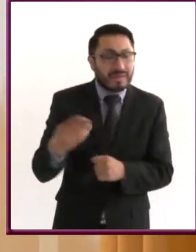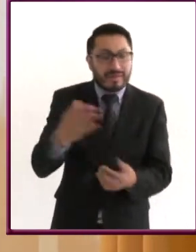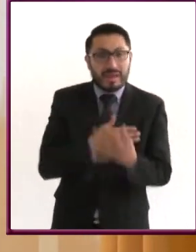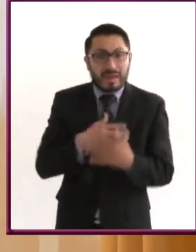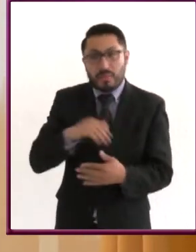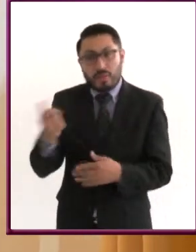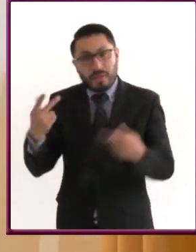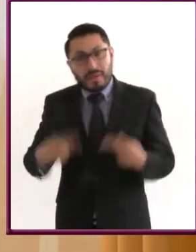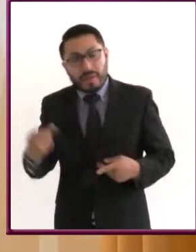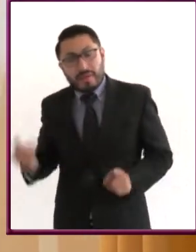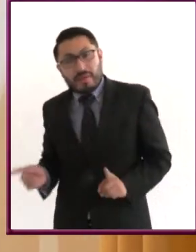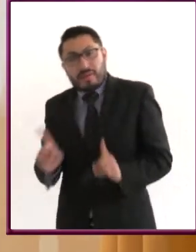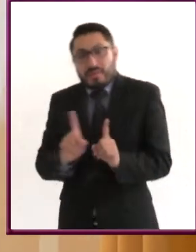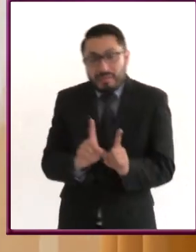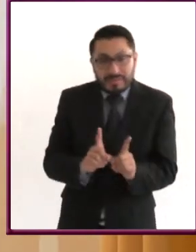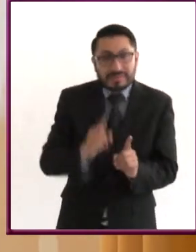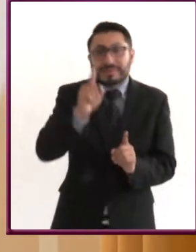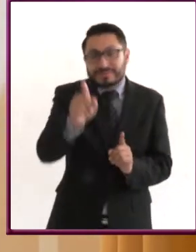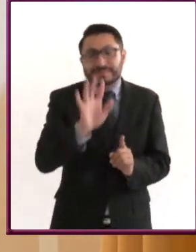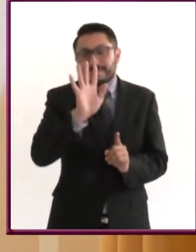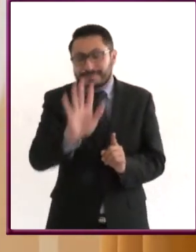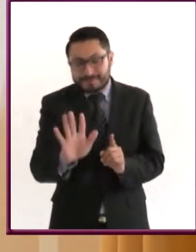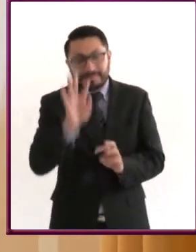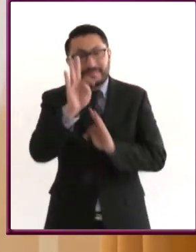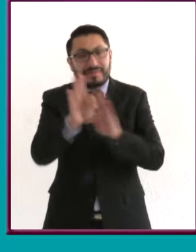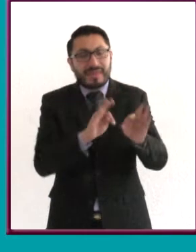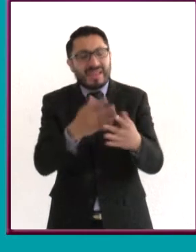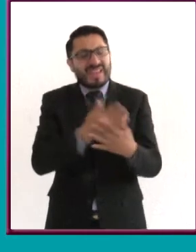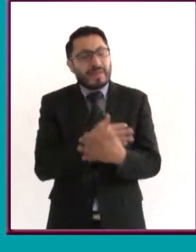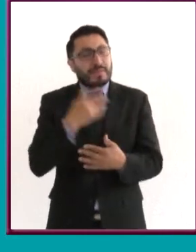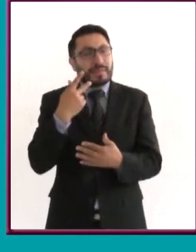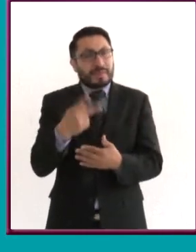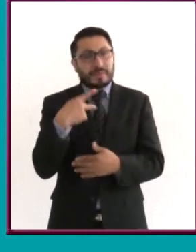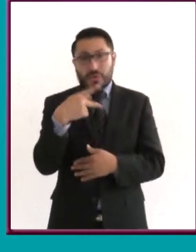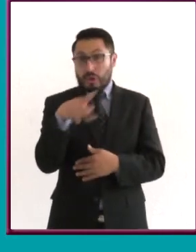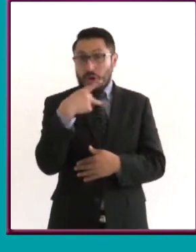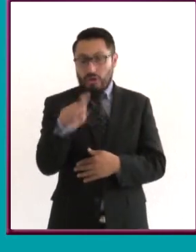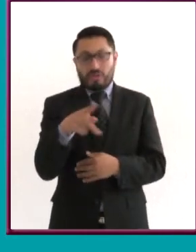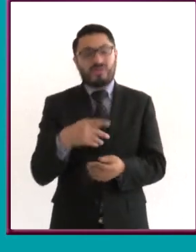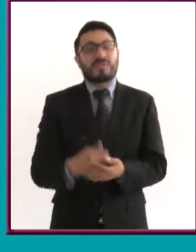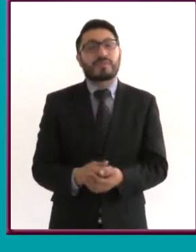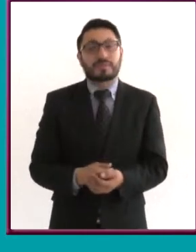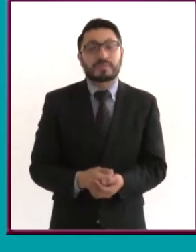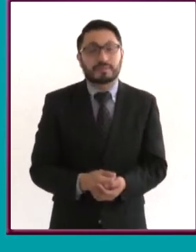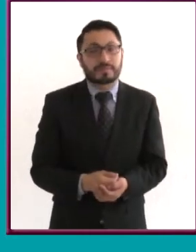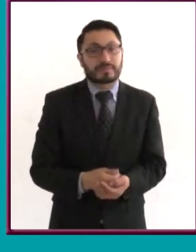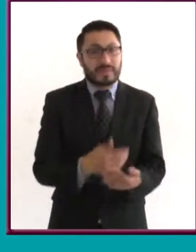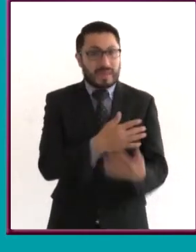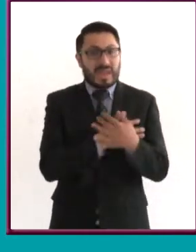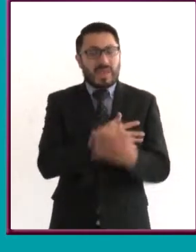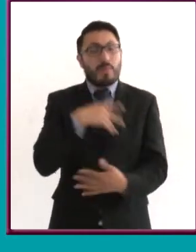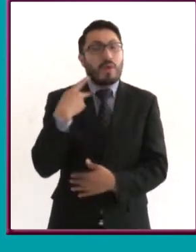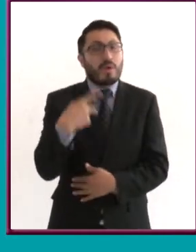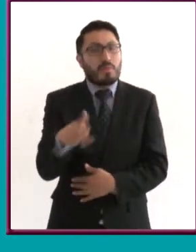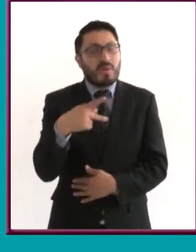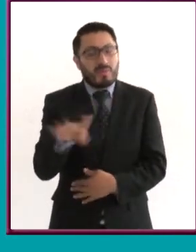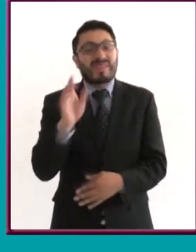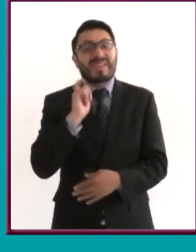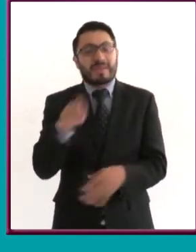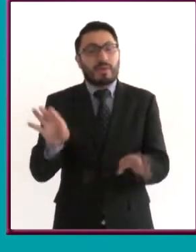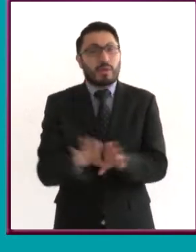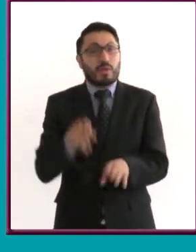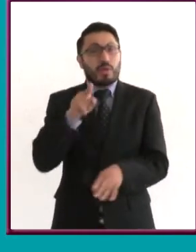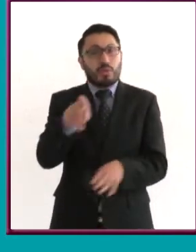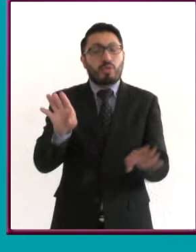más? Trabajemos el amor propio. El amor propio está conformado principalmente por ¿Cómo te